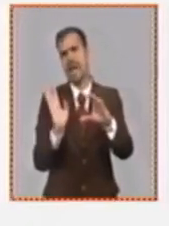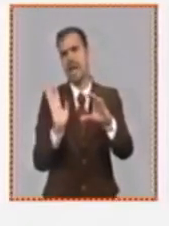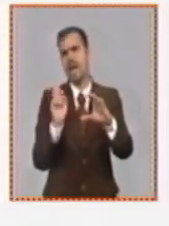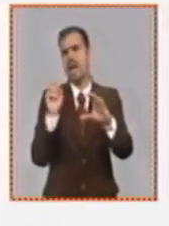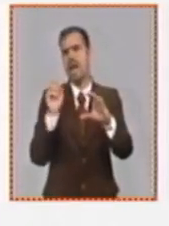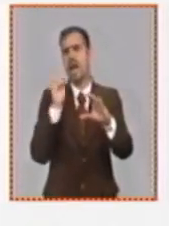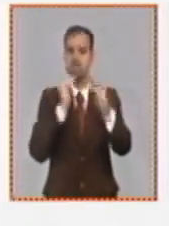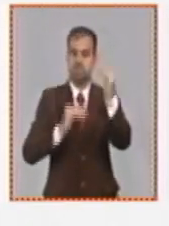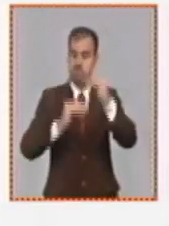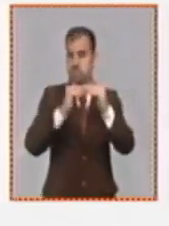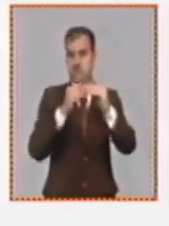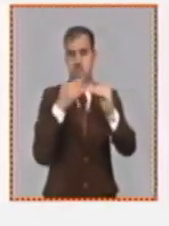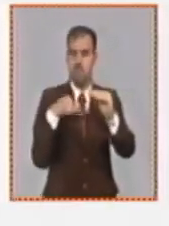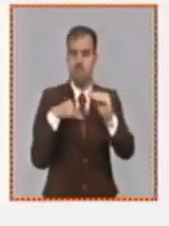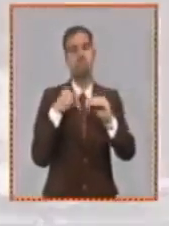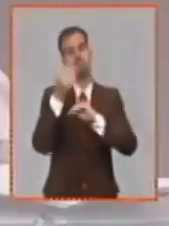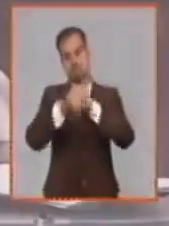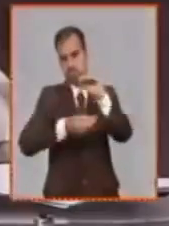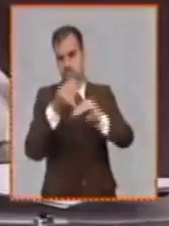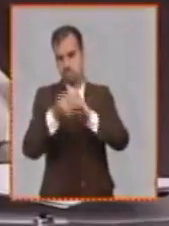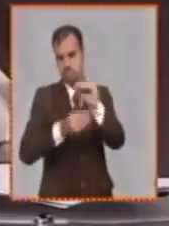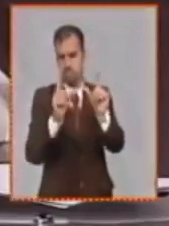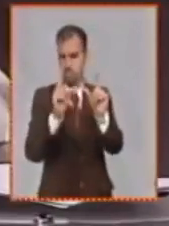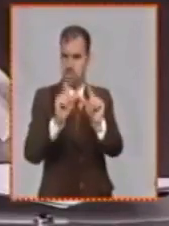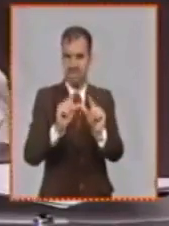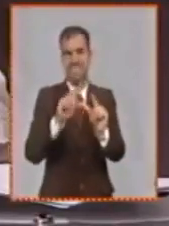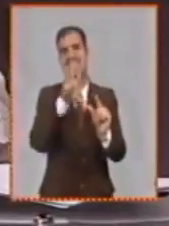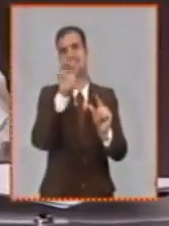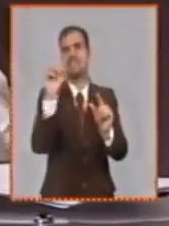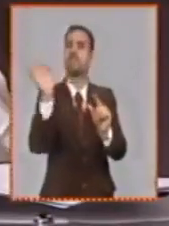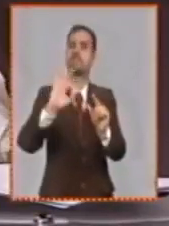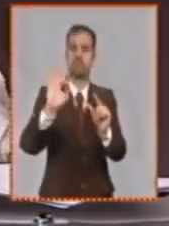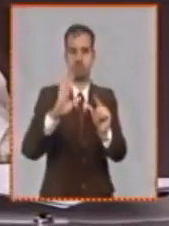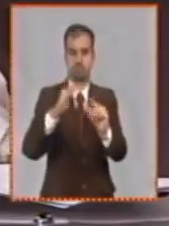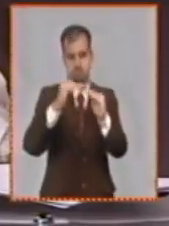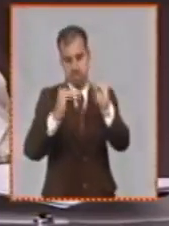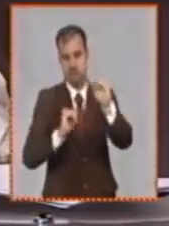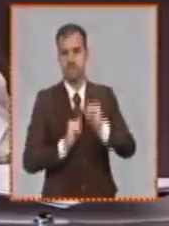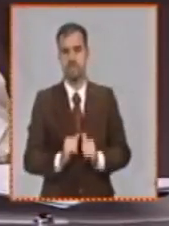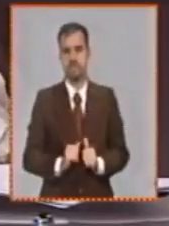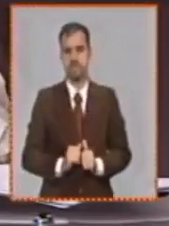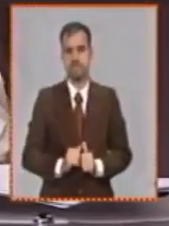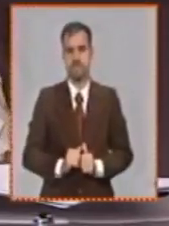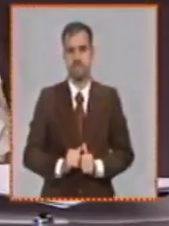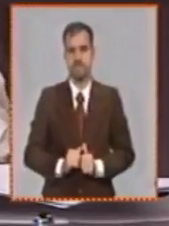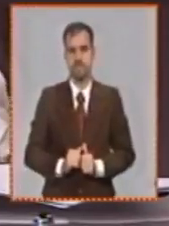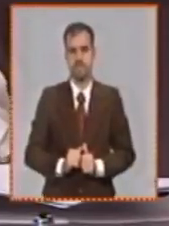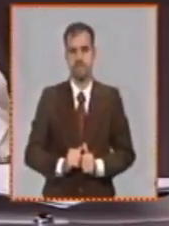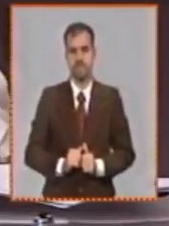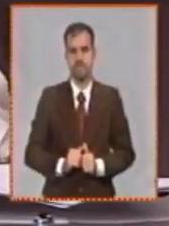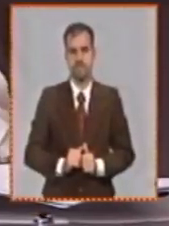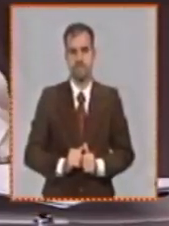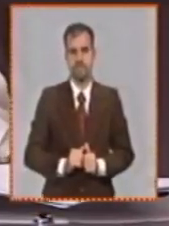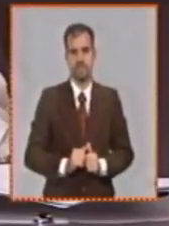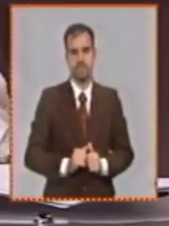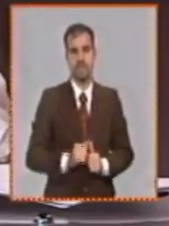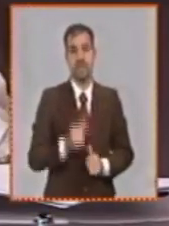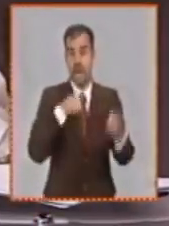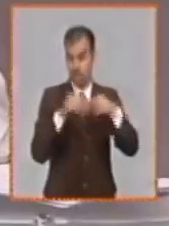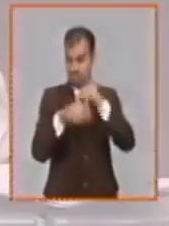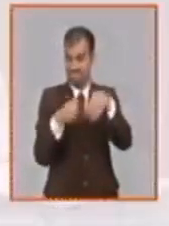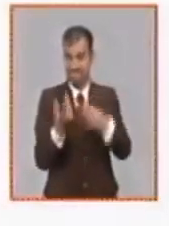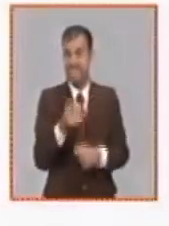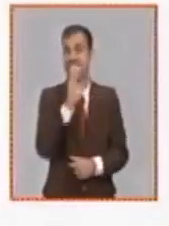máxima con un tope bueno fue ajustada en una reducción de un 30% es decir en este caso lo podemos ejemplificar sería 0